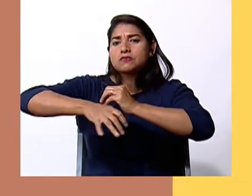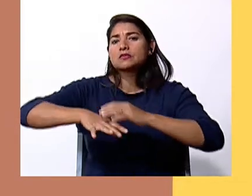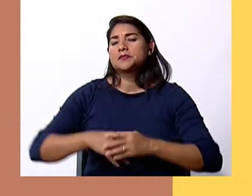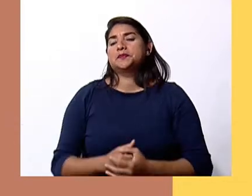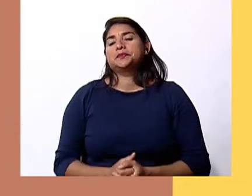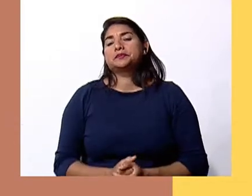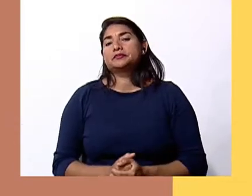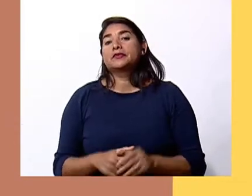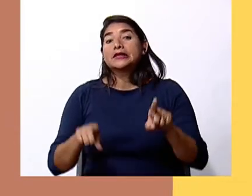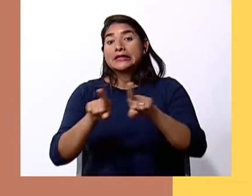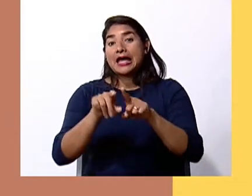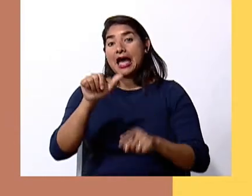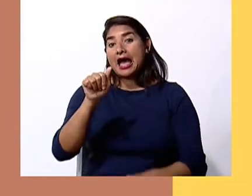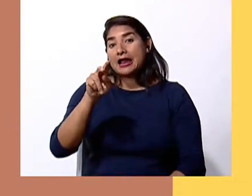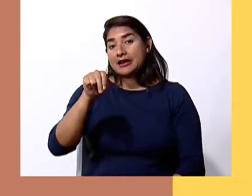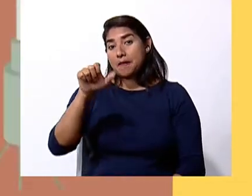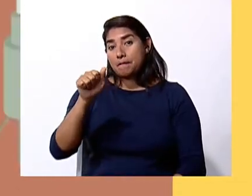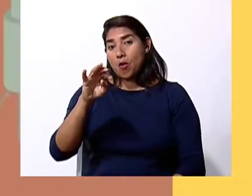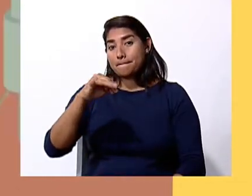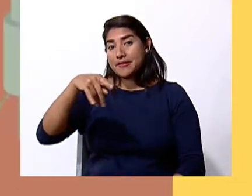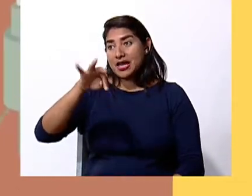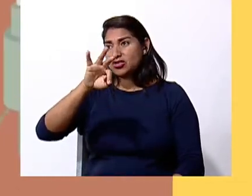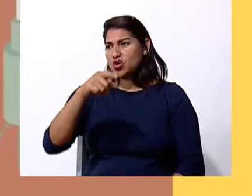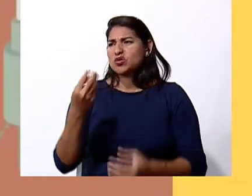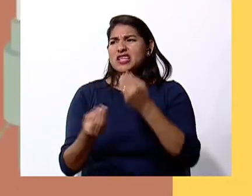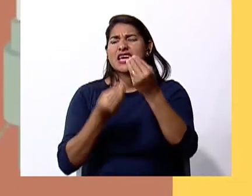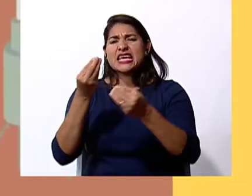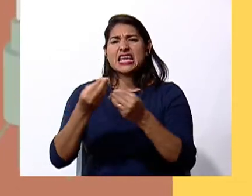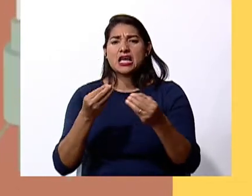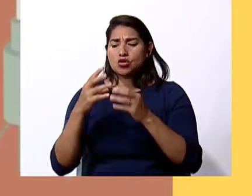los anemómetros para medir la velocidad del viento